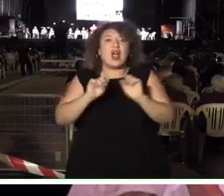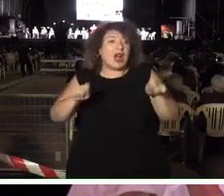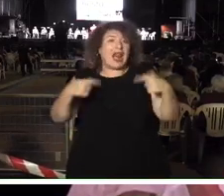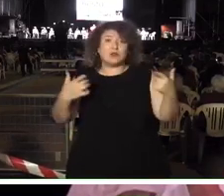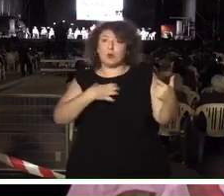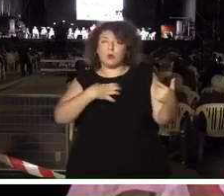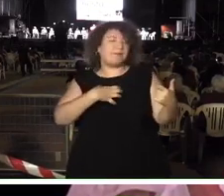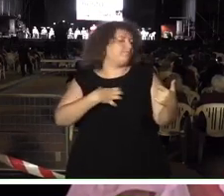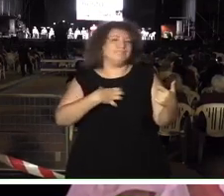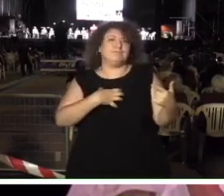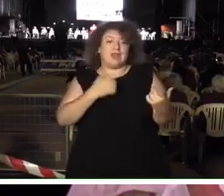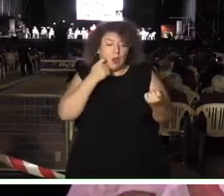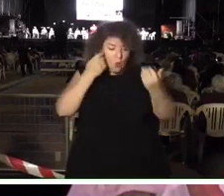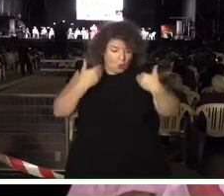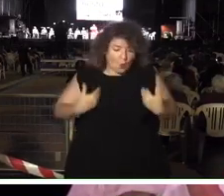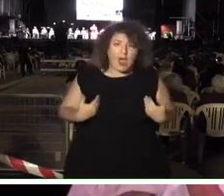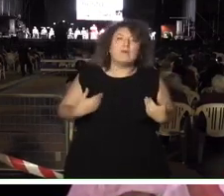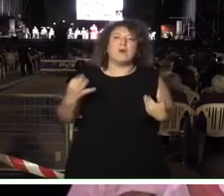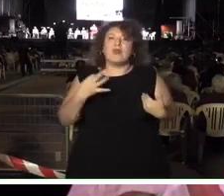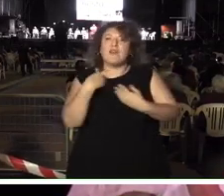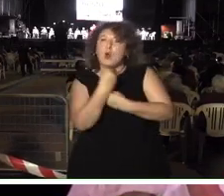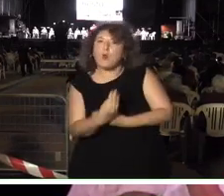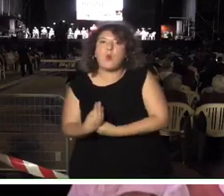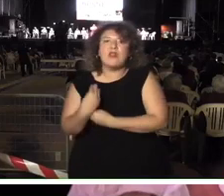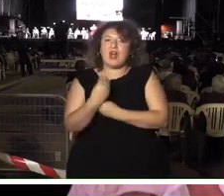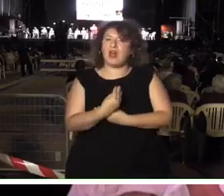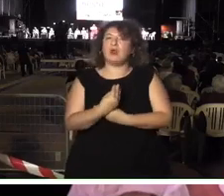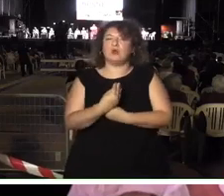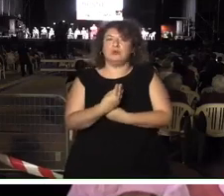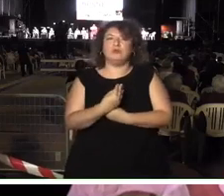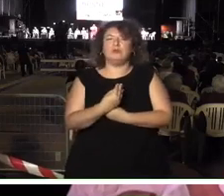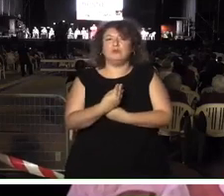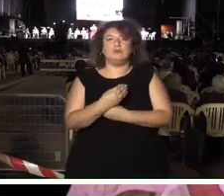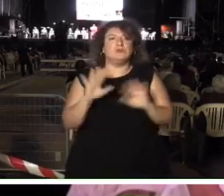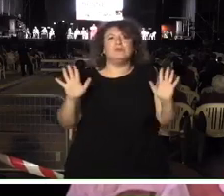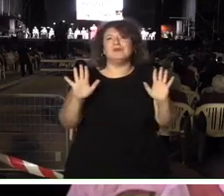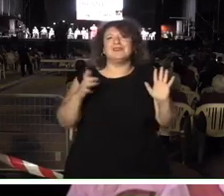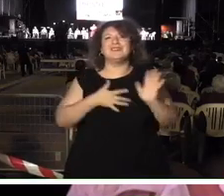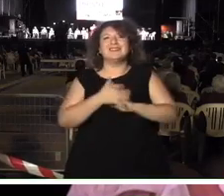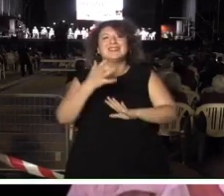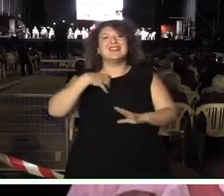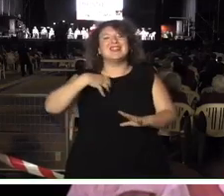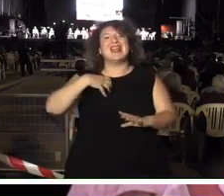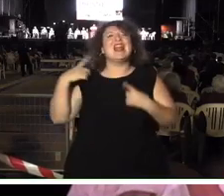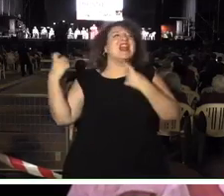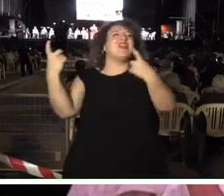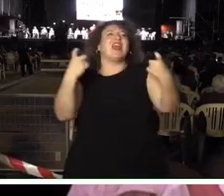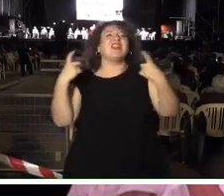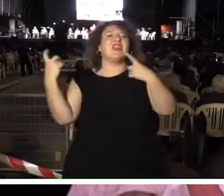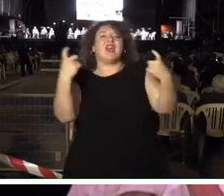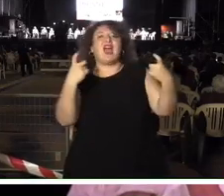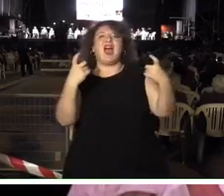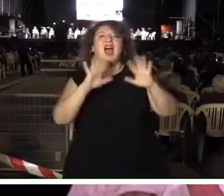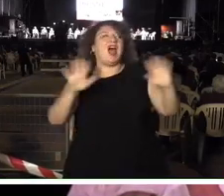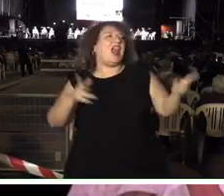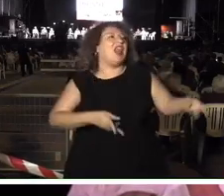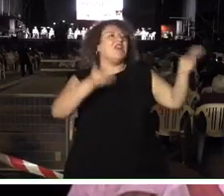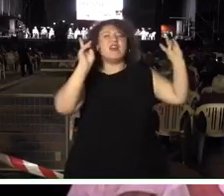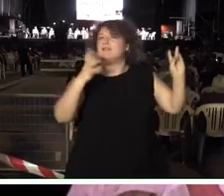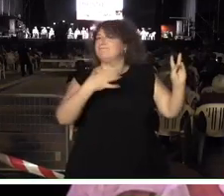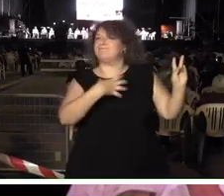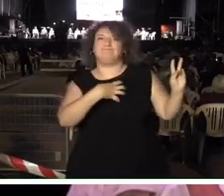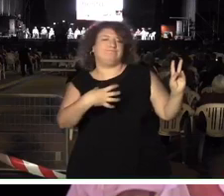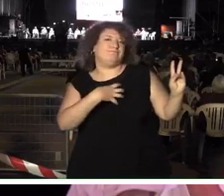se inserta en cuerpos que tienen que ser cuidados. Que no es posible pasar del reino de la necesidad al reino de la libertad,